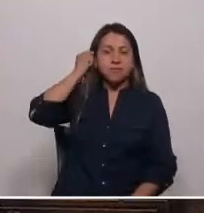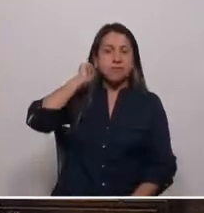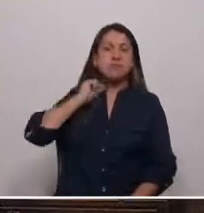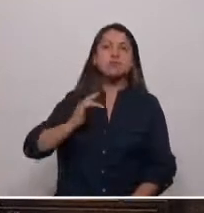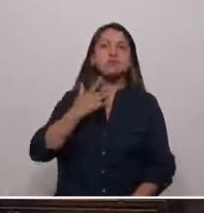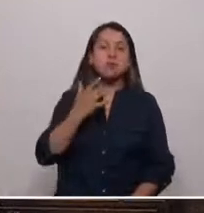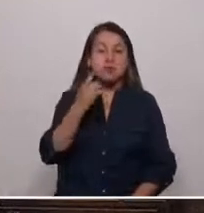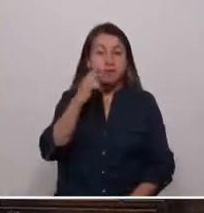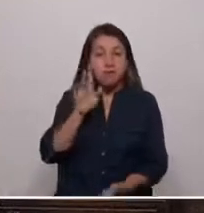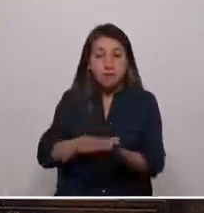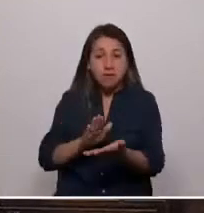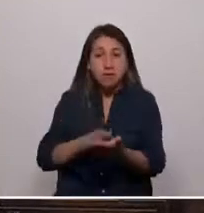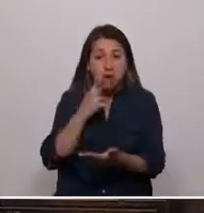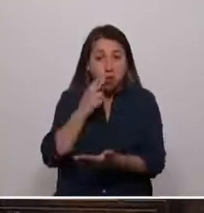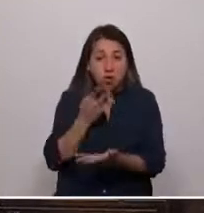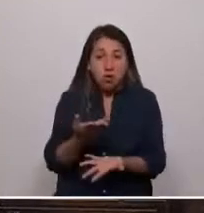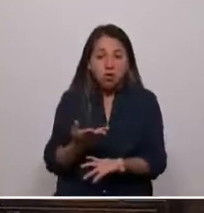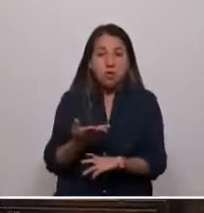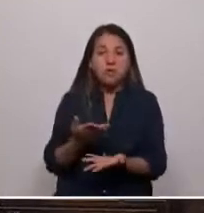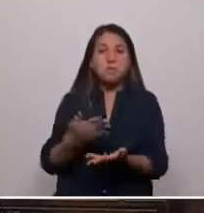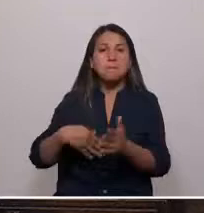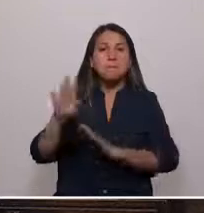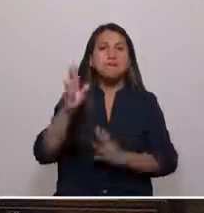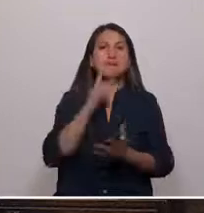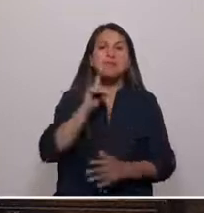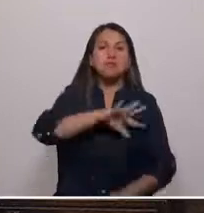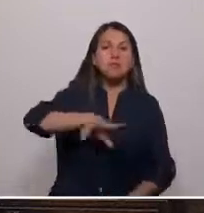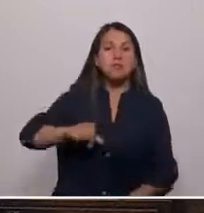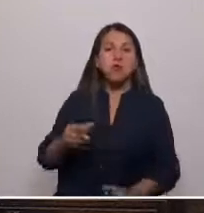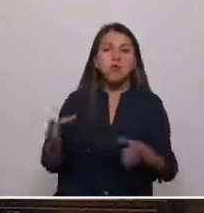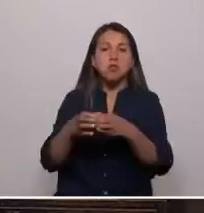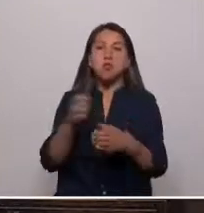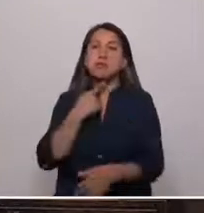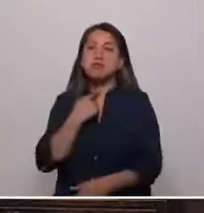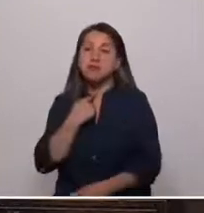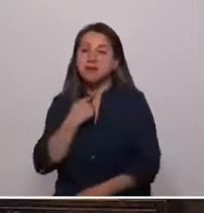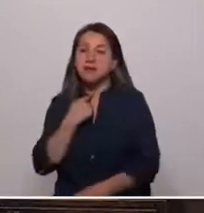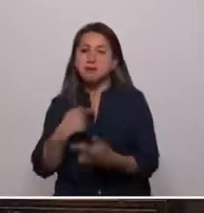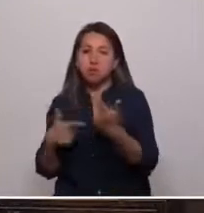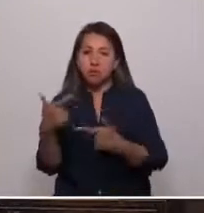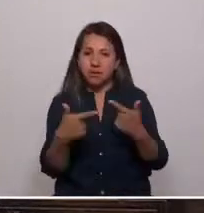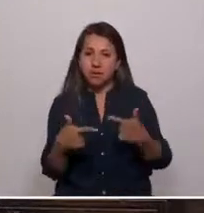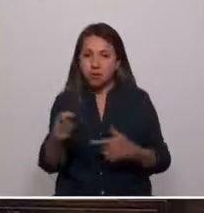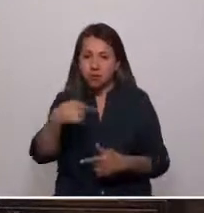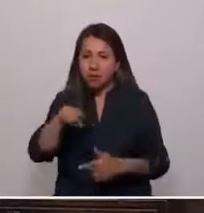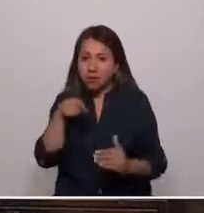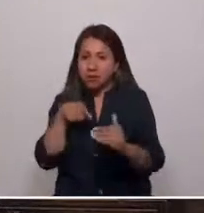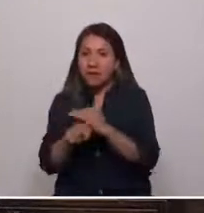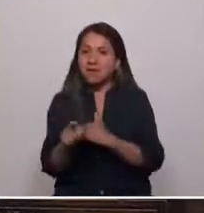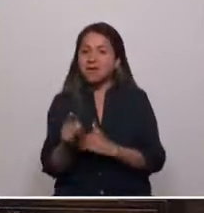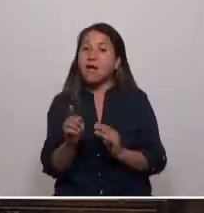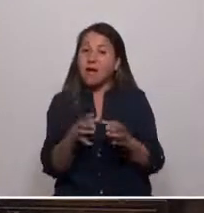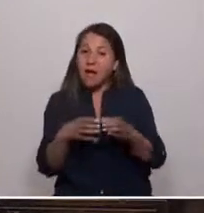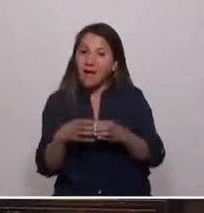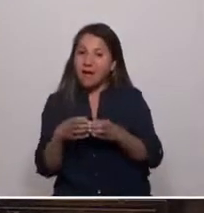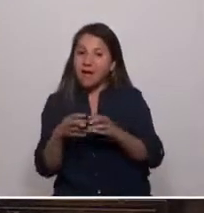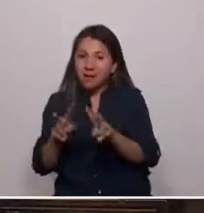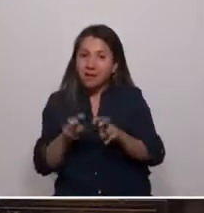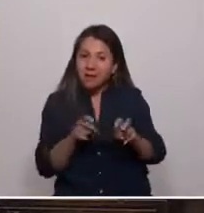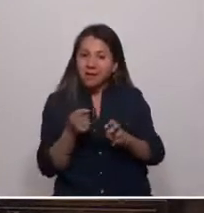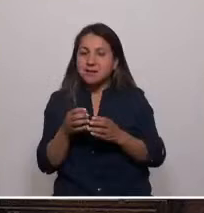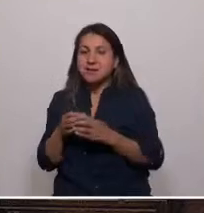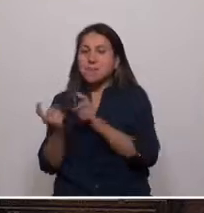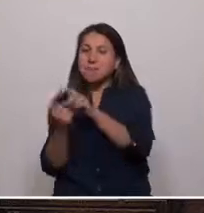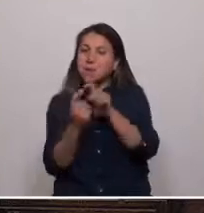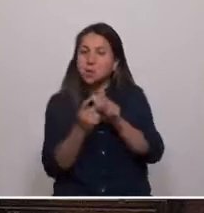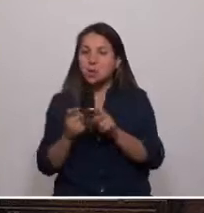constatamos hoy, una buena parte de él está secuestrada por grupos de interés y por políticos que entran a repartirse la torta, a través de pitutos